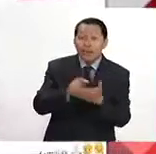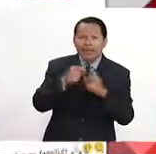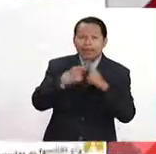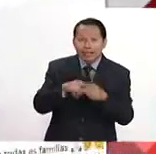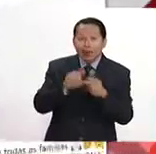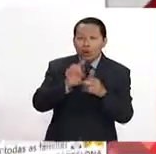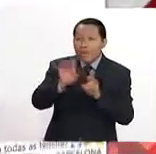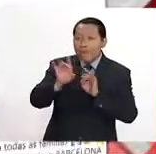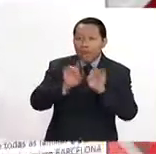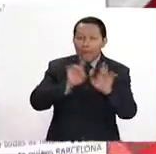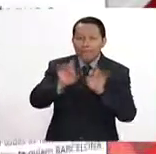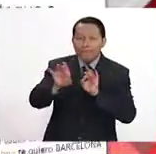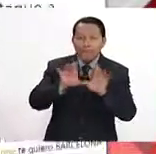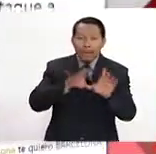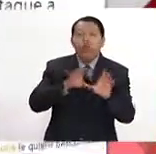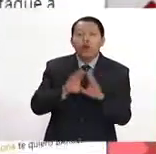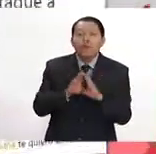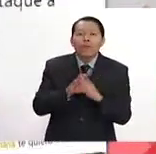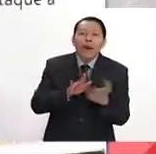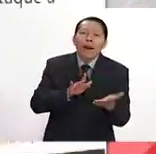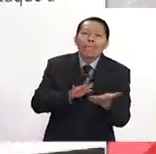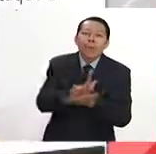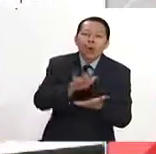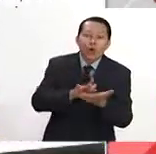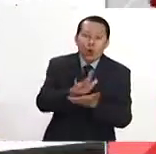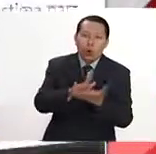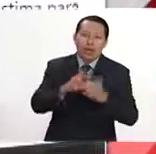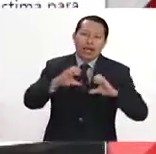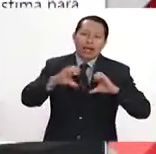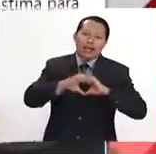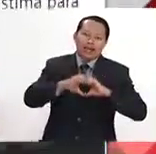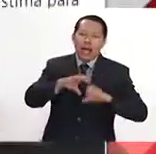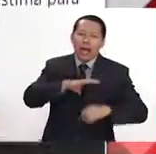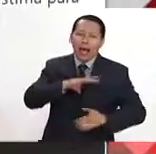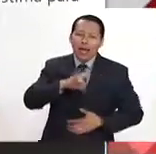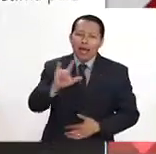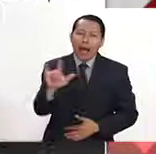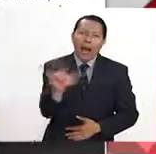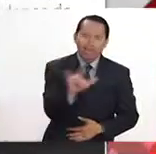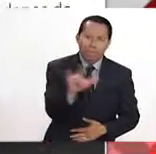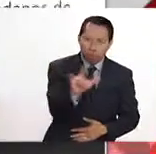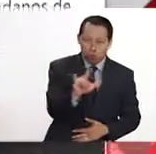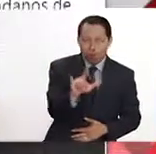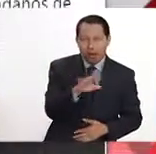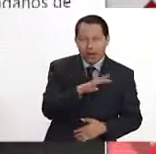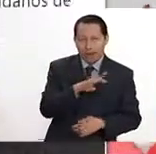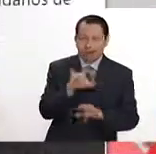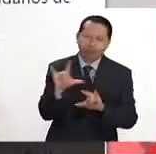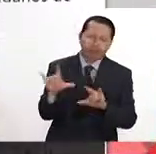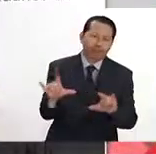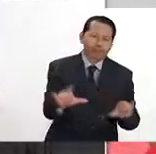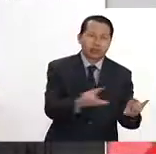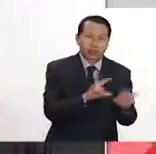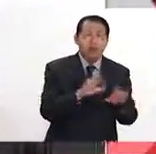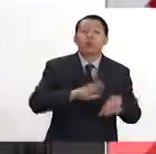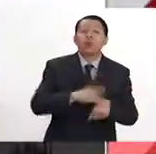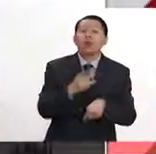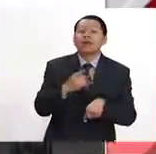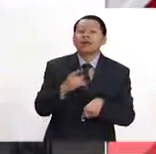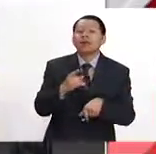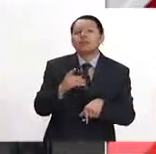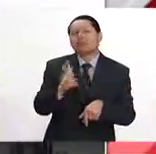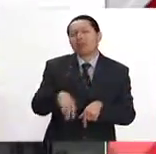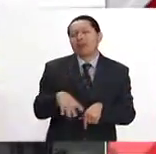mensajes de apoyo, los mensajes de amor con los cuales se dieron. Un momento espectacular es ver cómo la rivalidad,